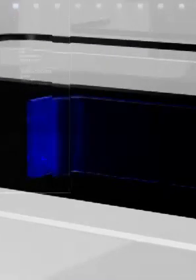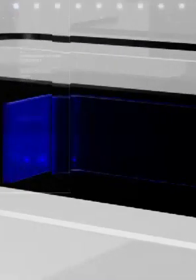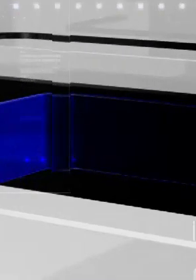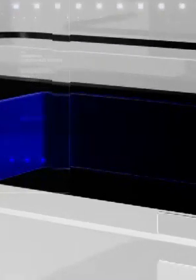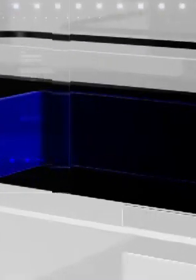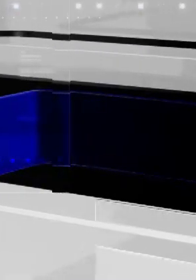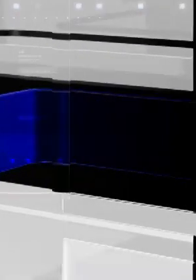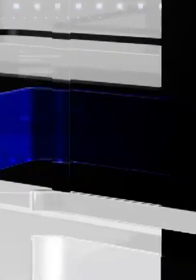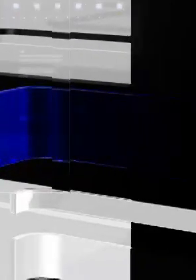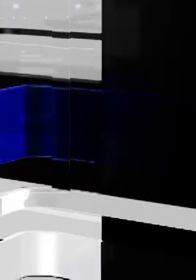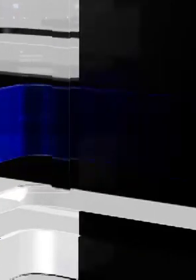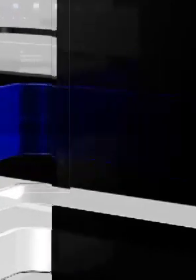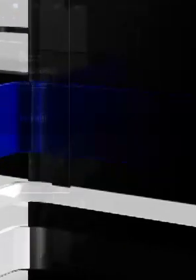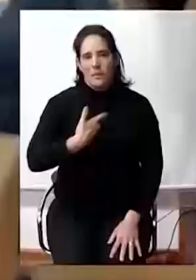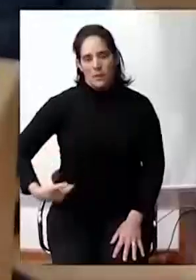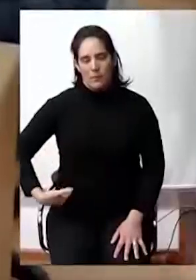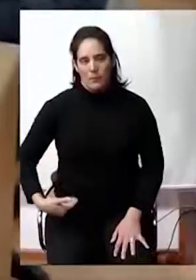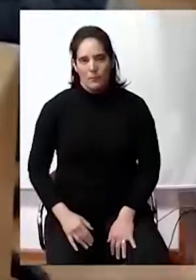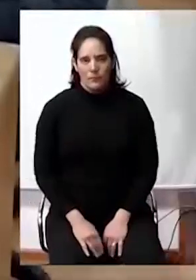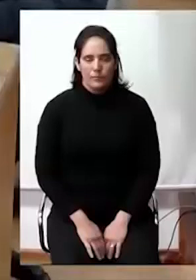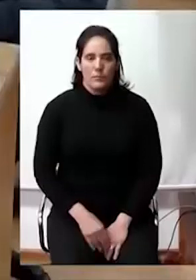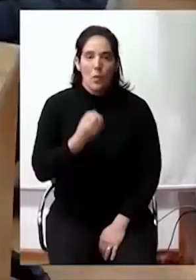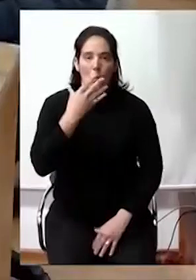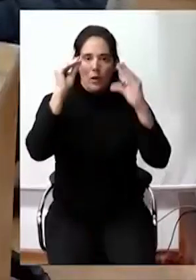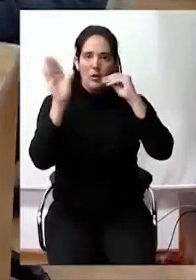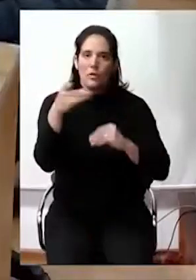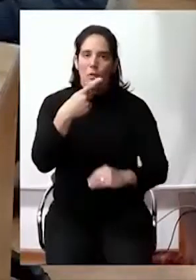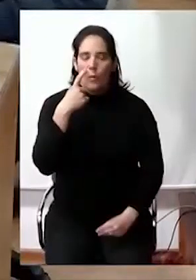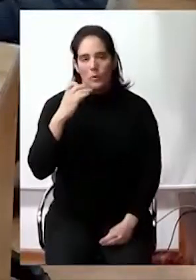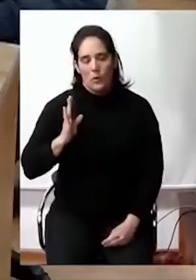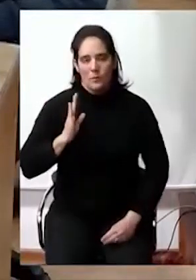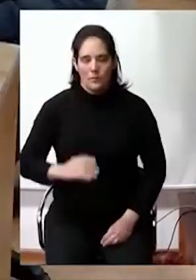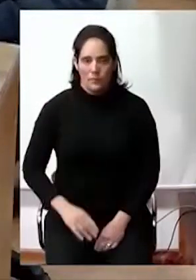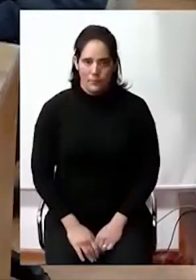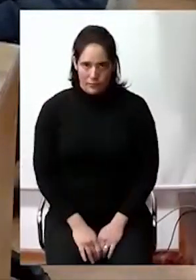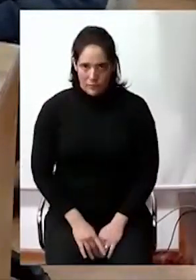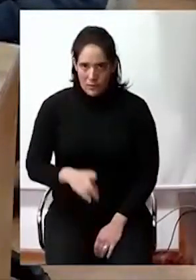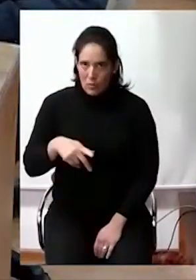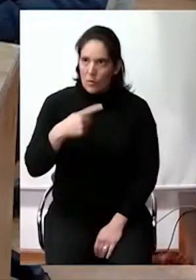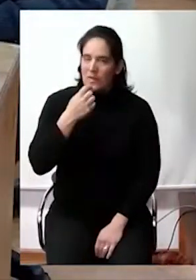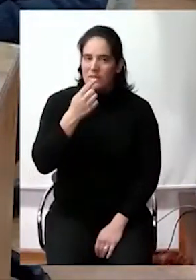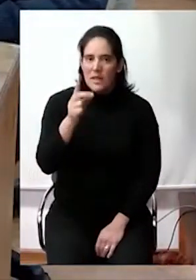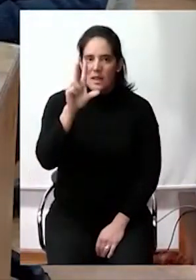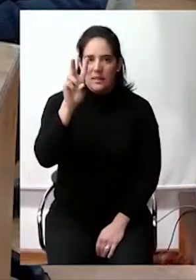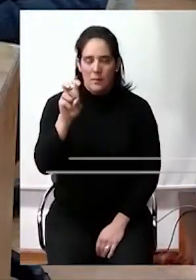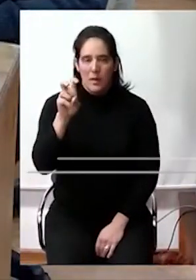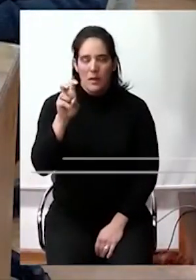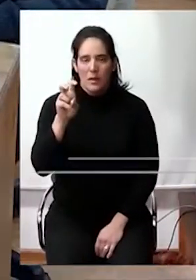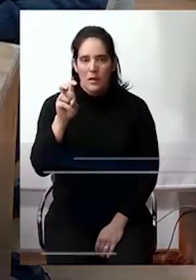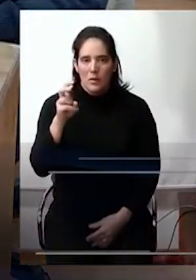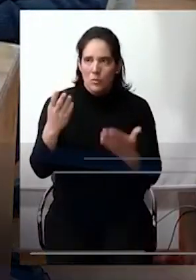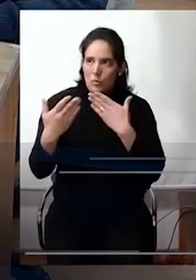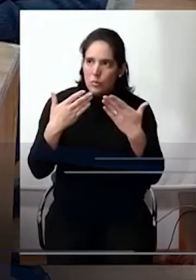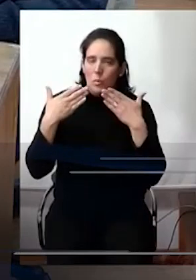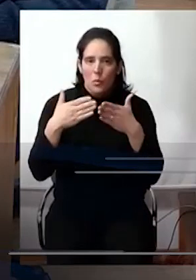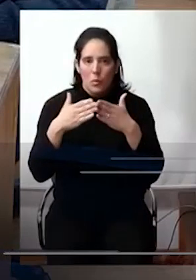Gracias, señor Presidente. Buenas noches a todas y a todos. Hoy voy a referirme a inquietudes que me han